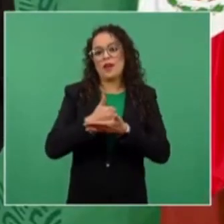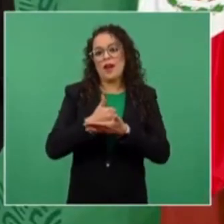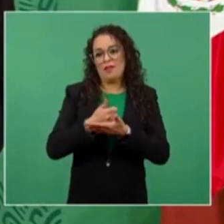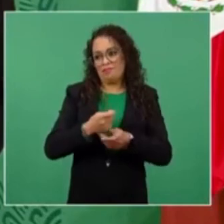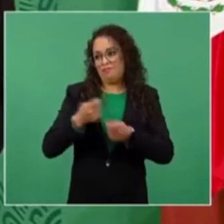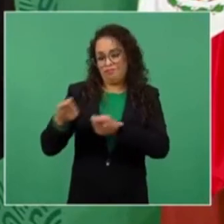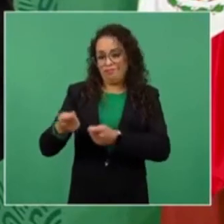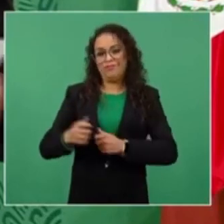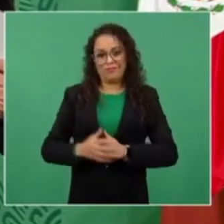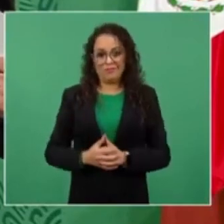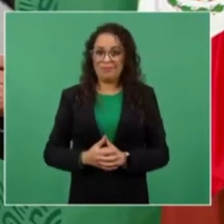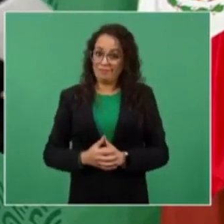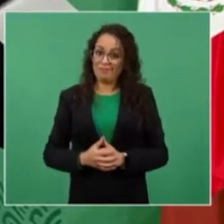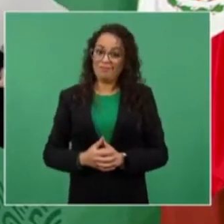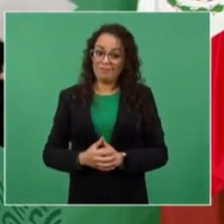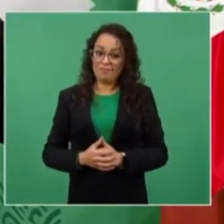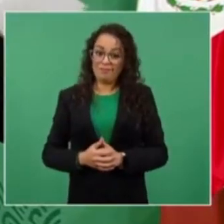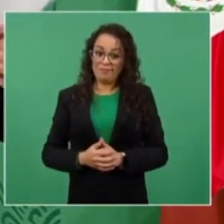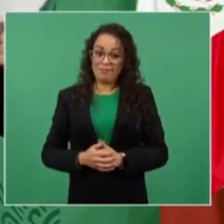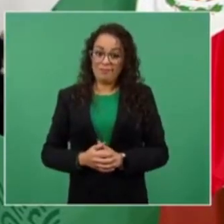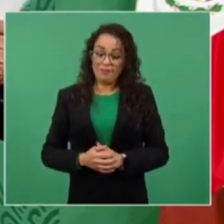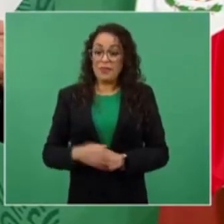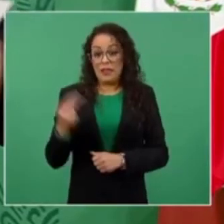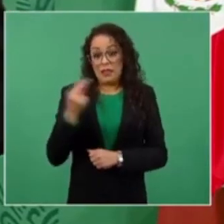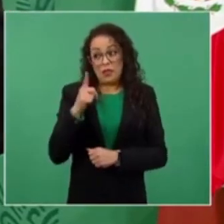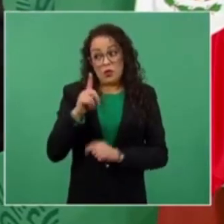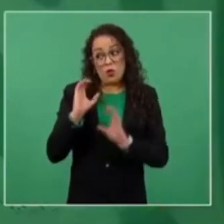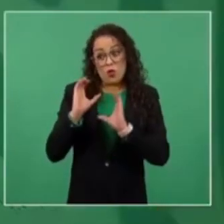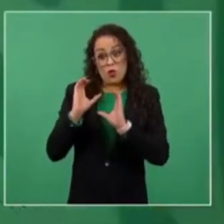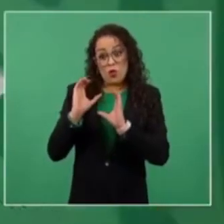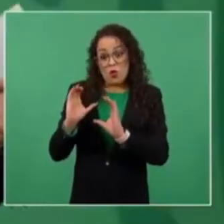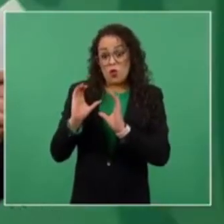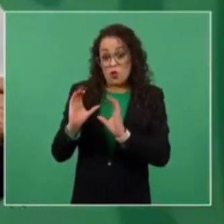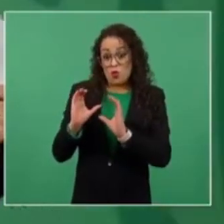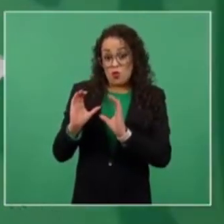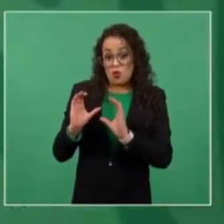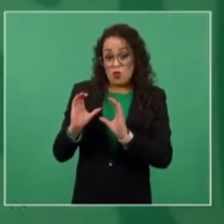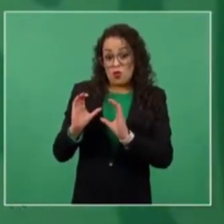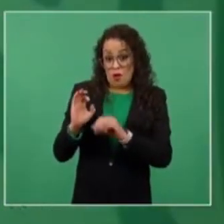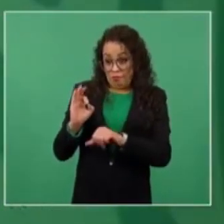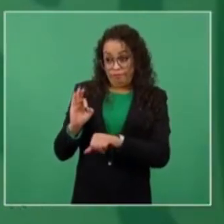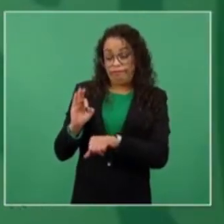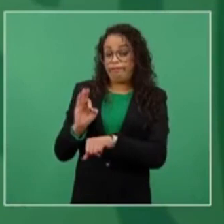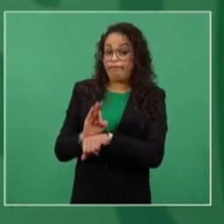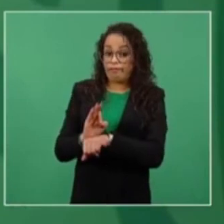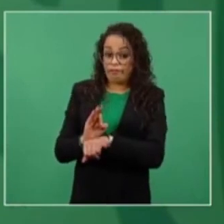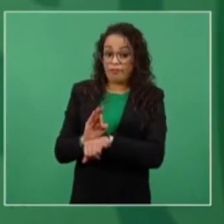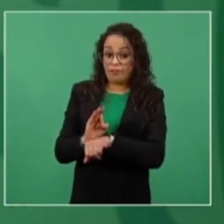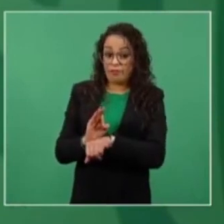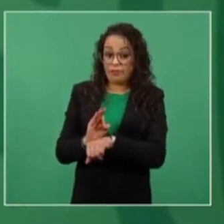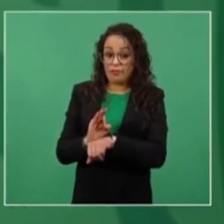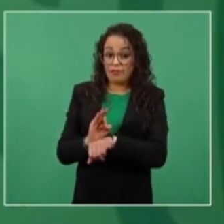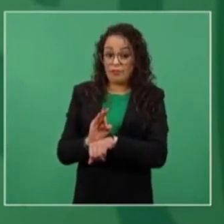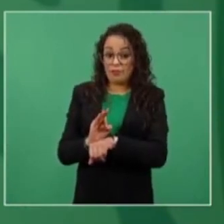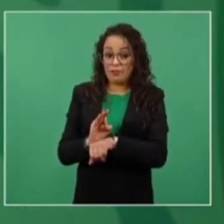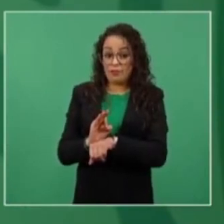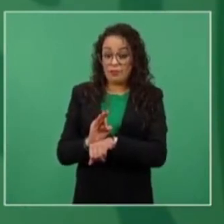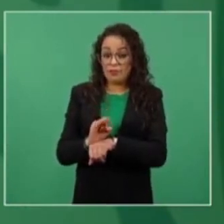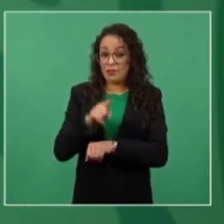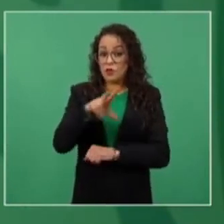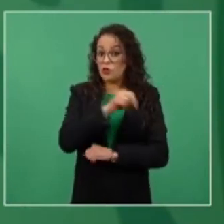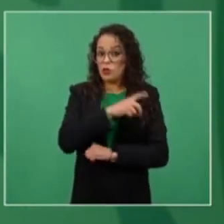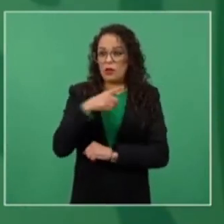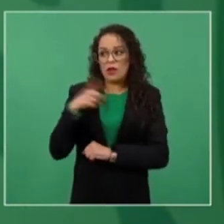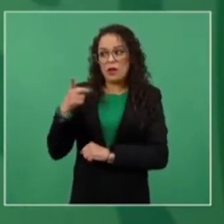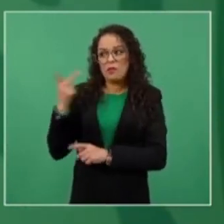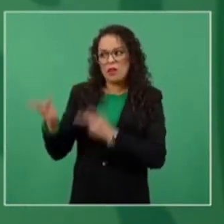y cuídalo cuídalo protégelo no le hagas preguntas incómodas